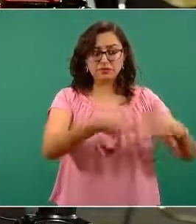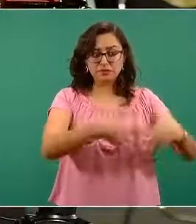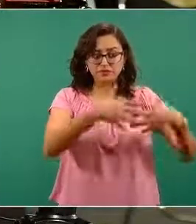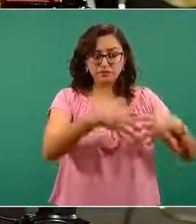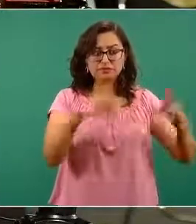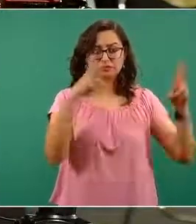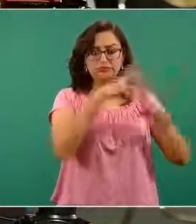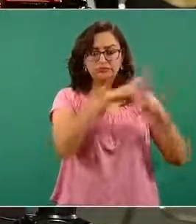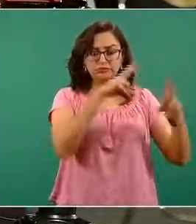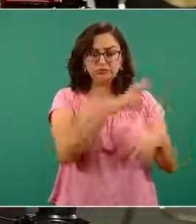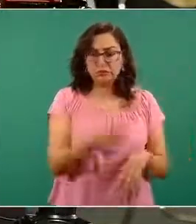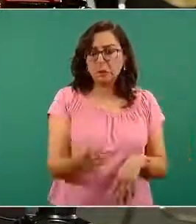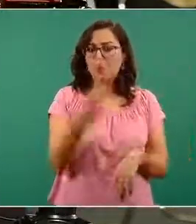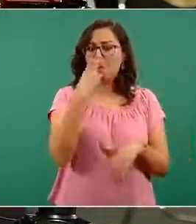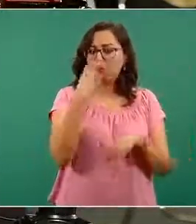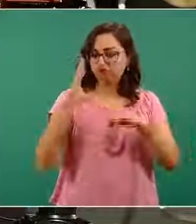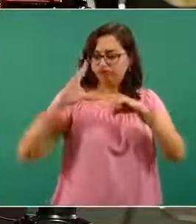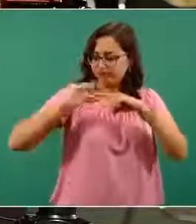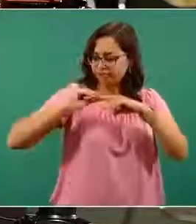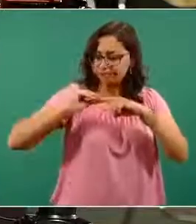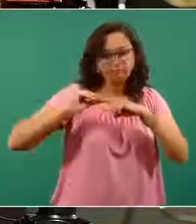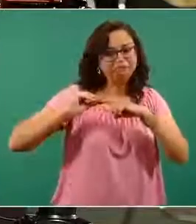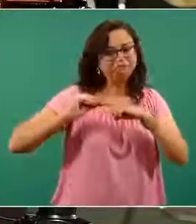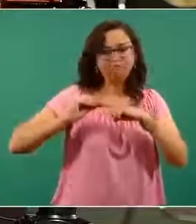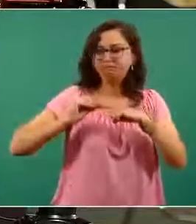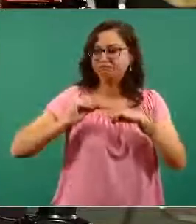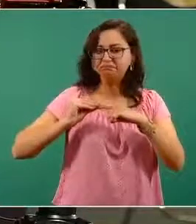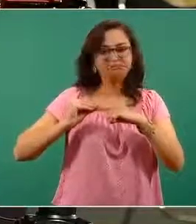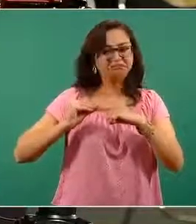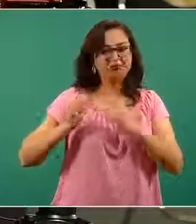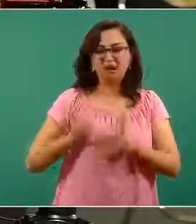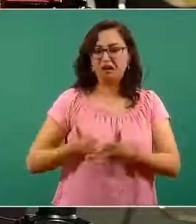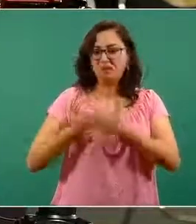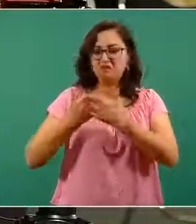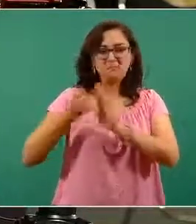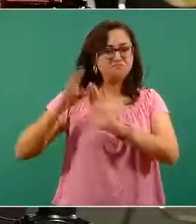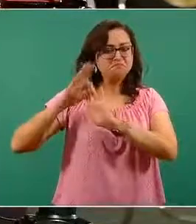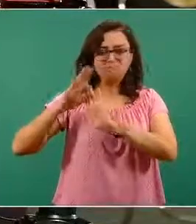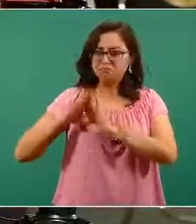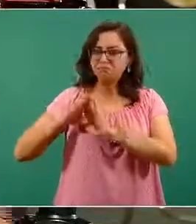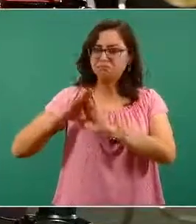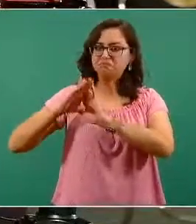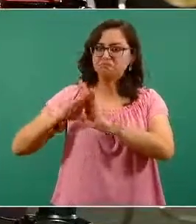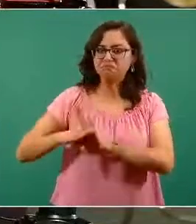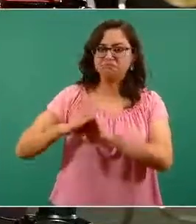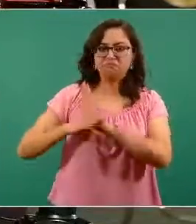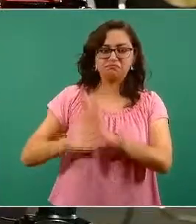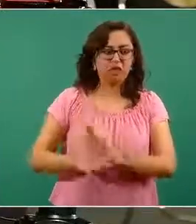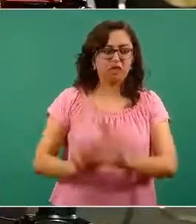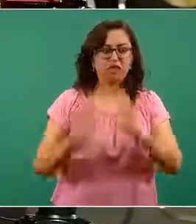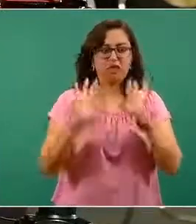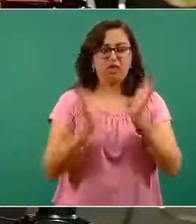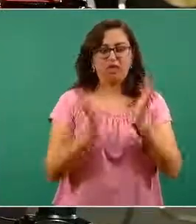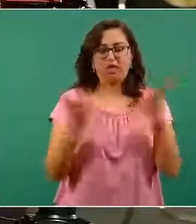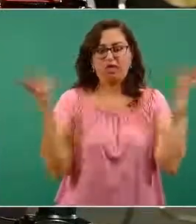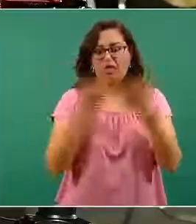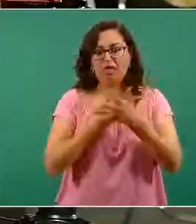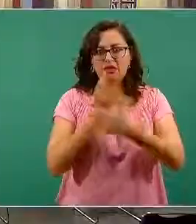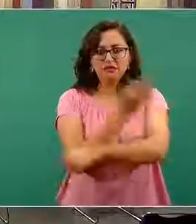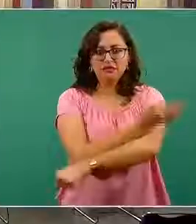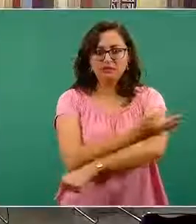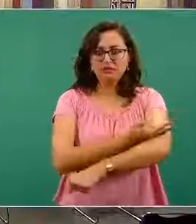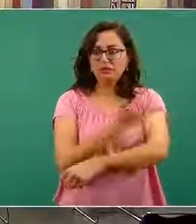al hospital y ya de pronto ya no hay mucho que hacer, ¿en qué momento el familiar o el mismo paciente